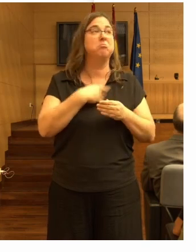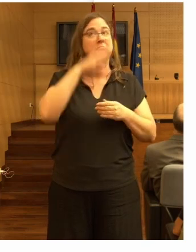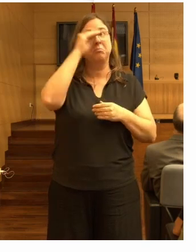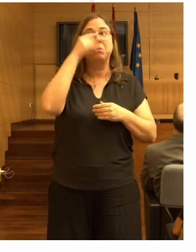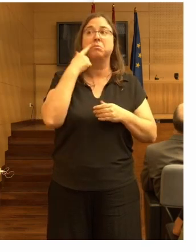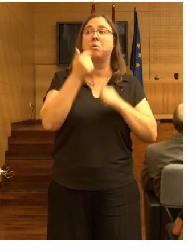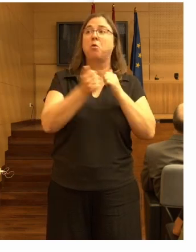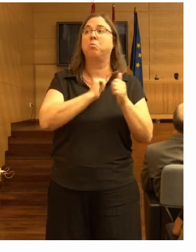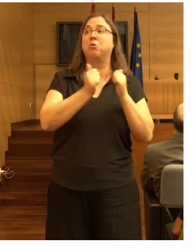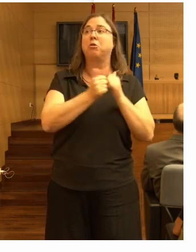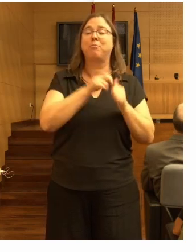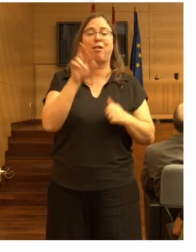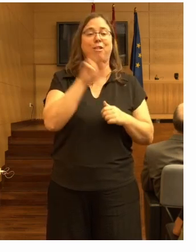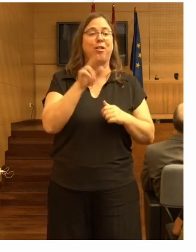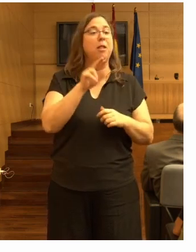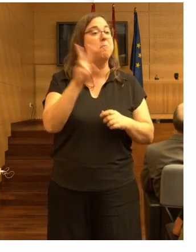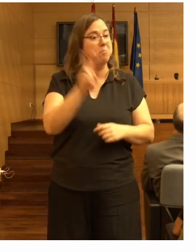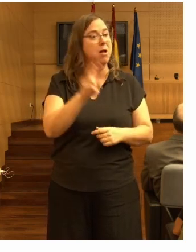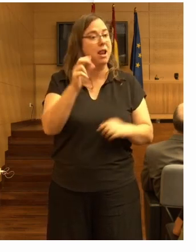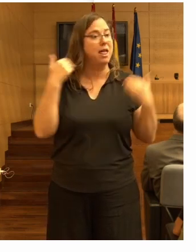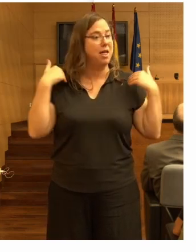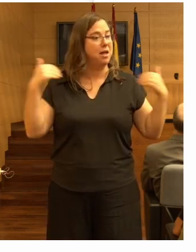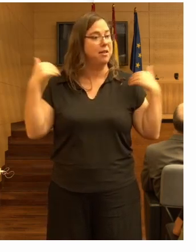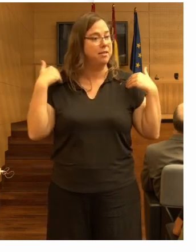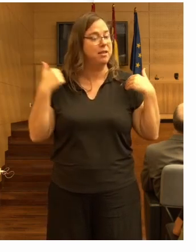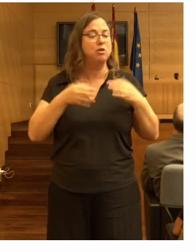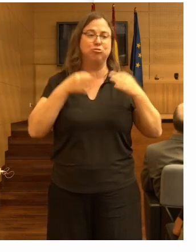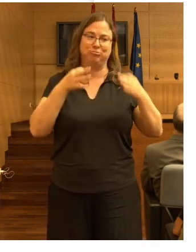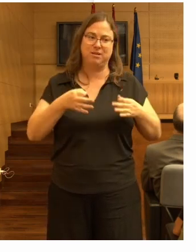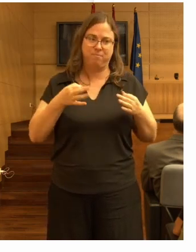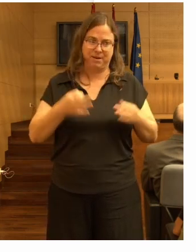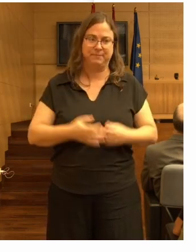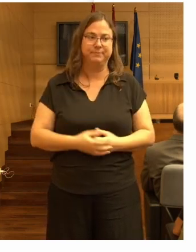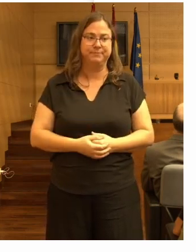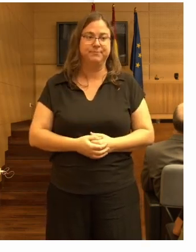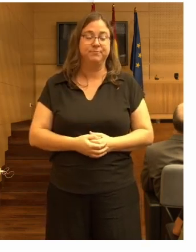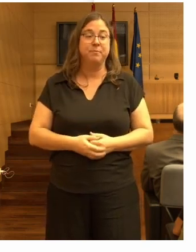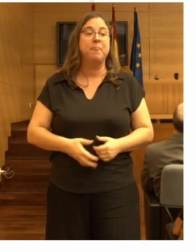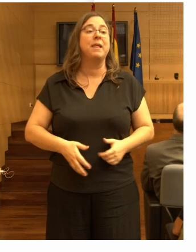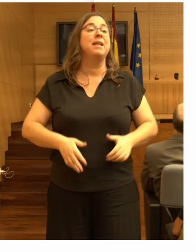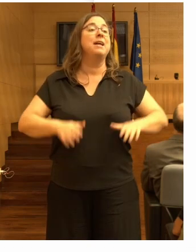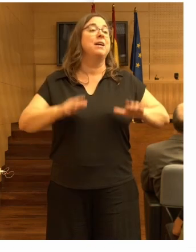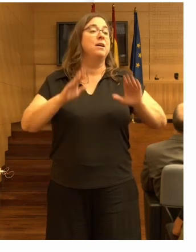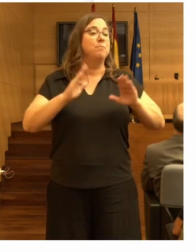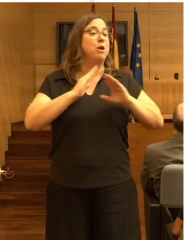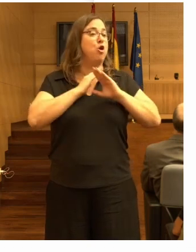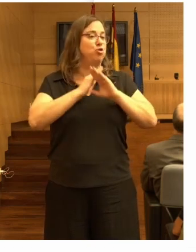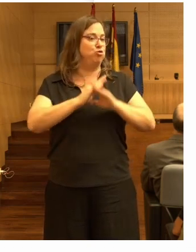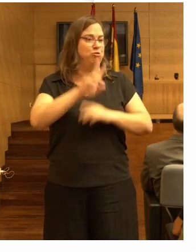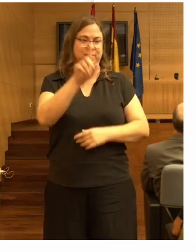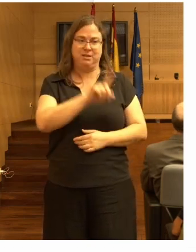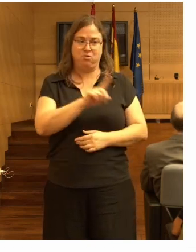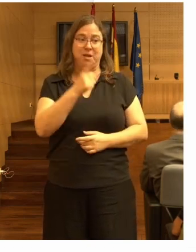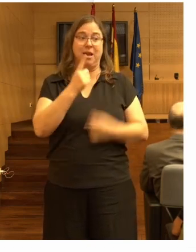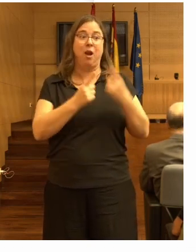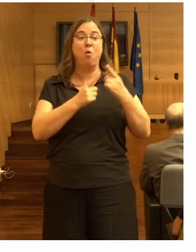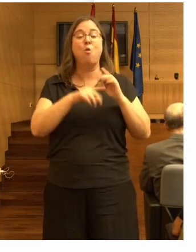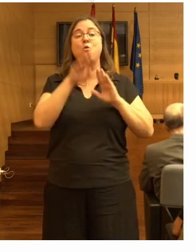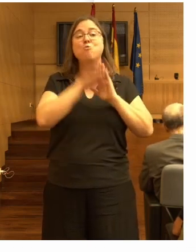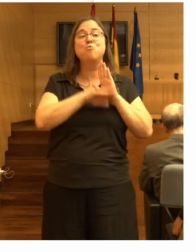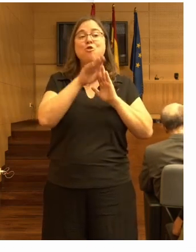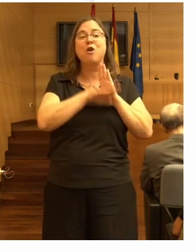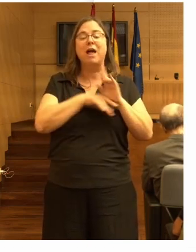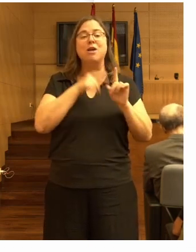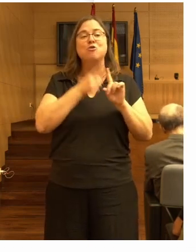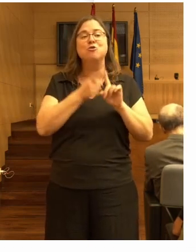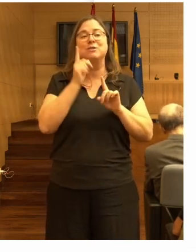Entonces, esa es la parte de ejercicio, siempre. Pero no es suficiente. Hay programas que han utilizado solamente